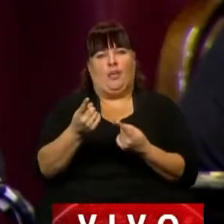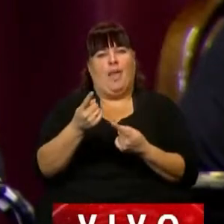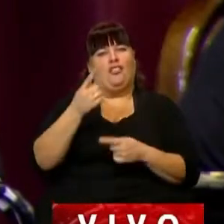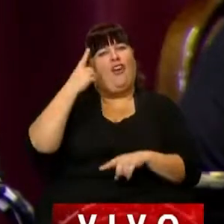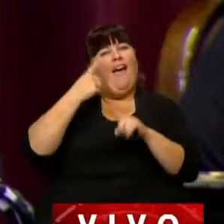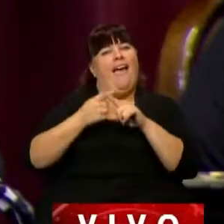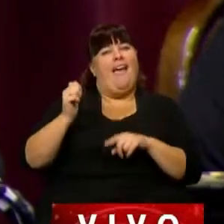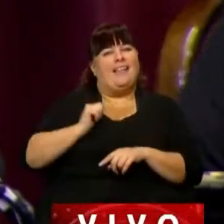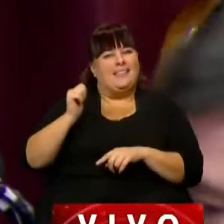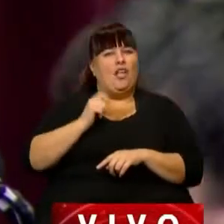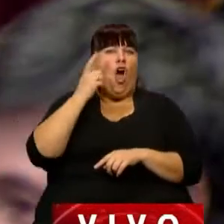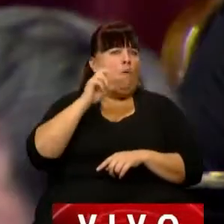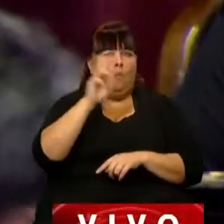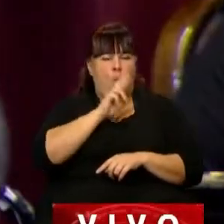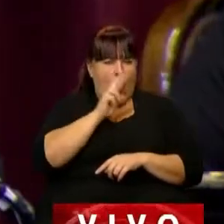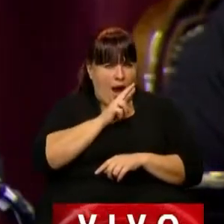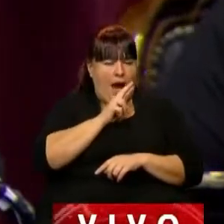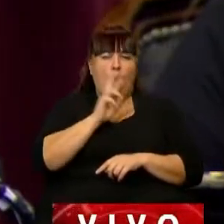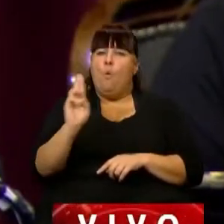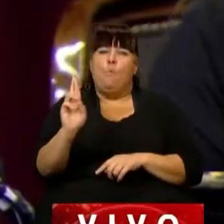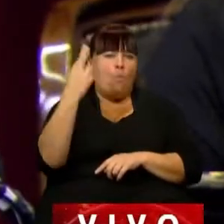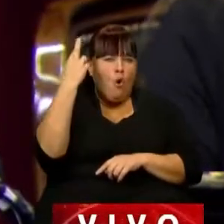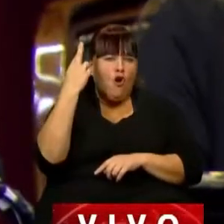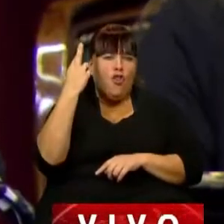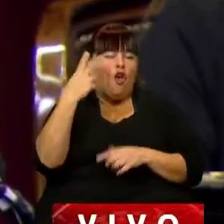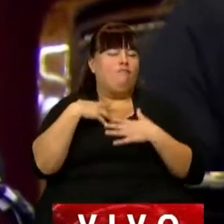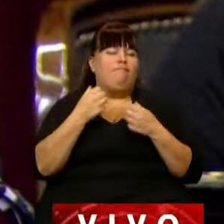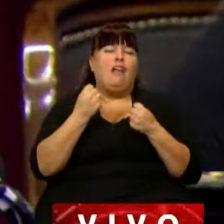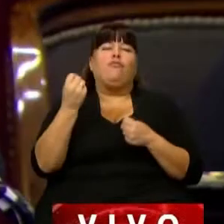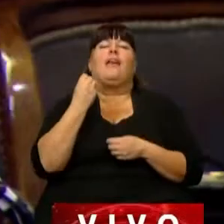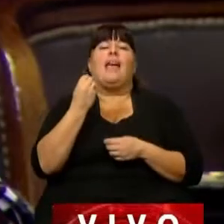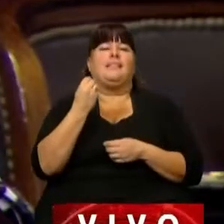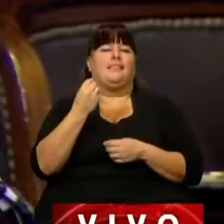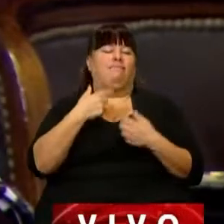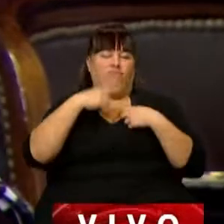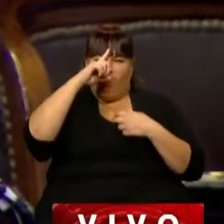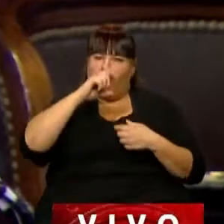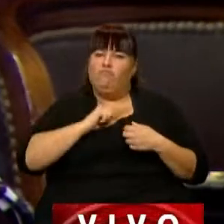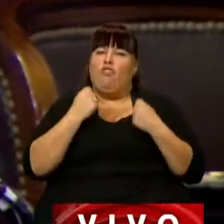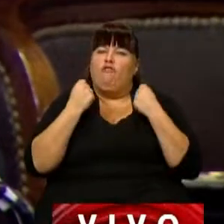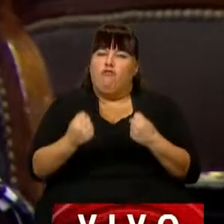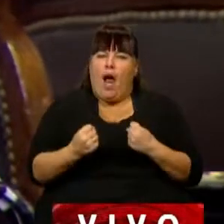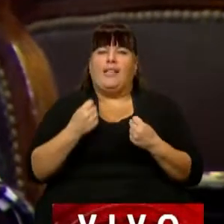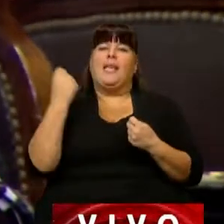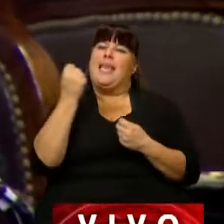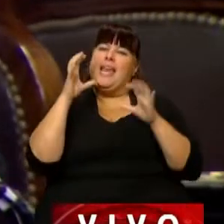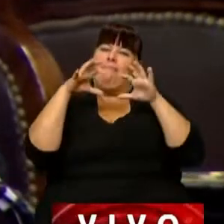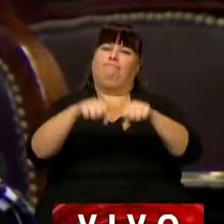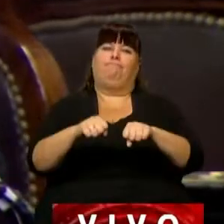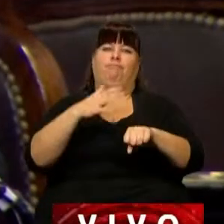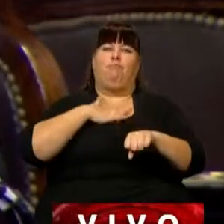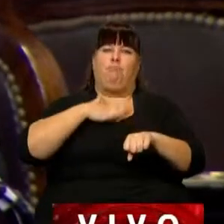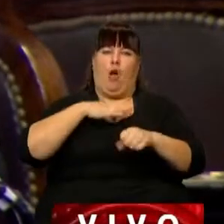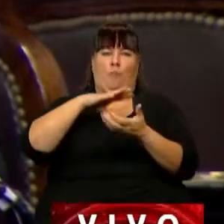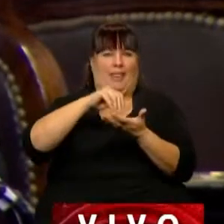veteranos y veteranas que dieron la vida con el arma más valiosa que tenían, que era su coraje para recuperar ese espacio de